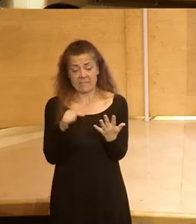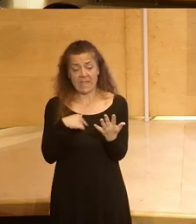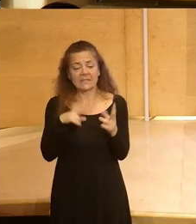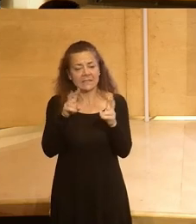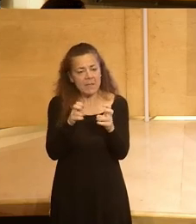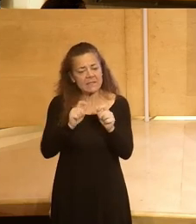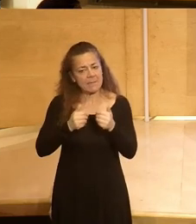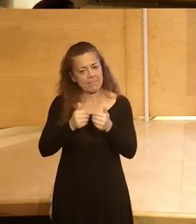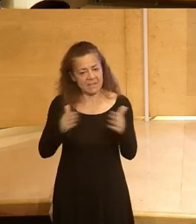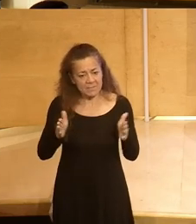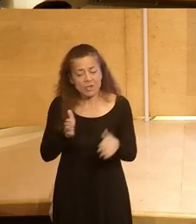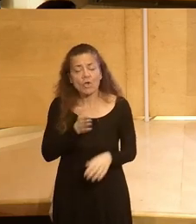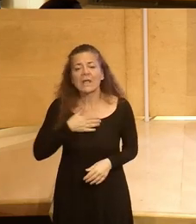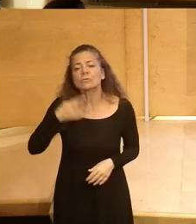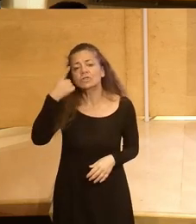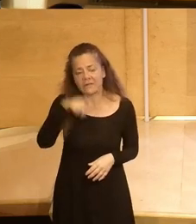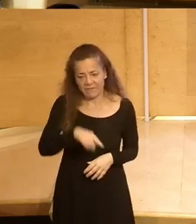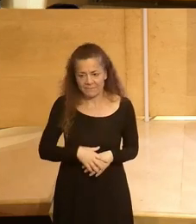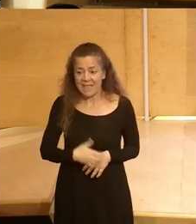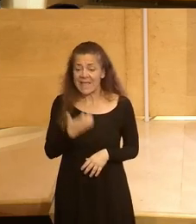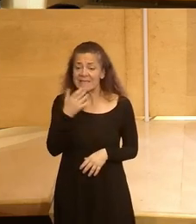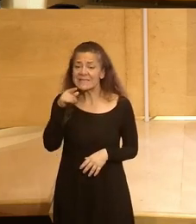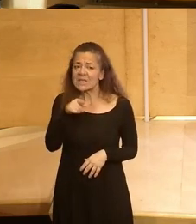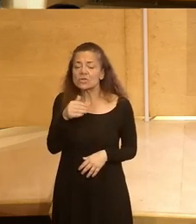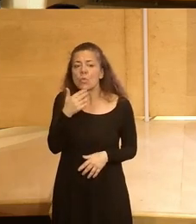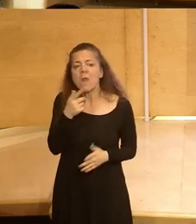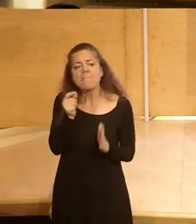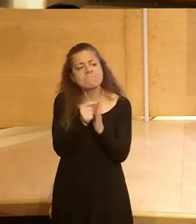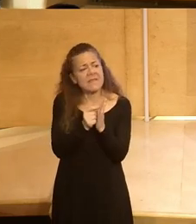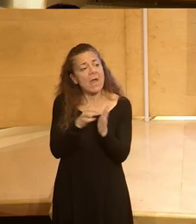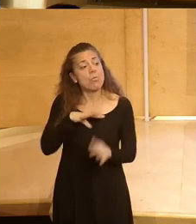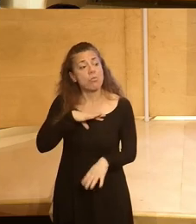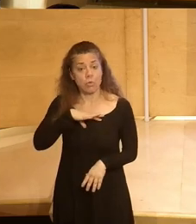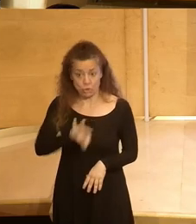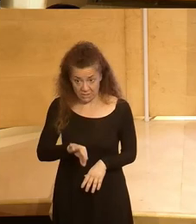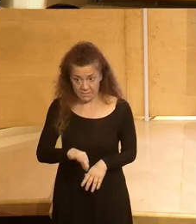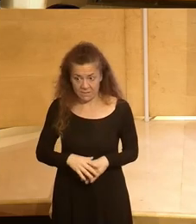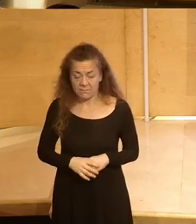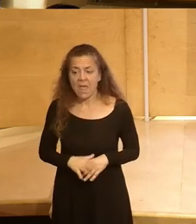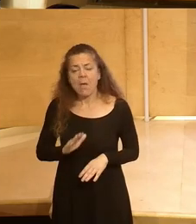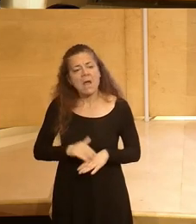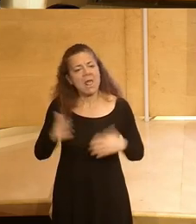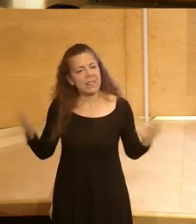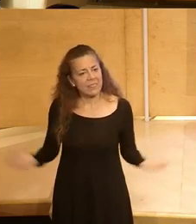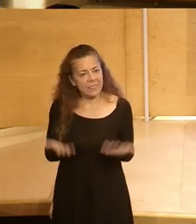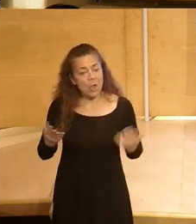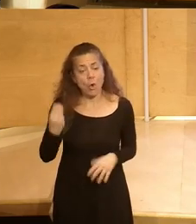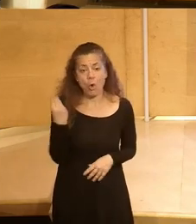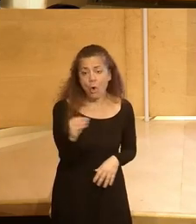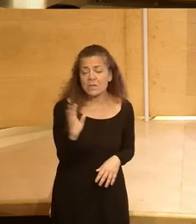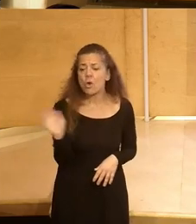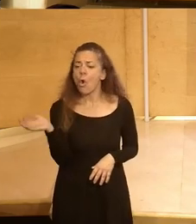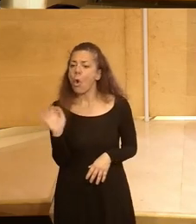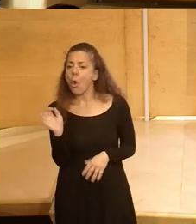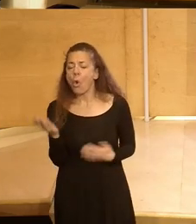todo temas de emprendimiento queremos saber si veis eso como una medida posible para incentivar a los jóvenes o si va a